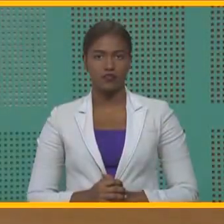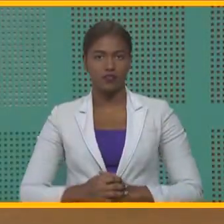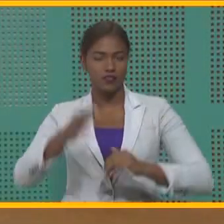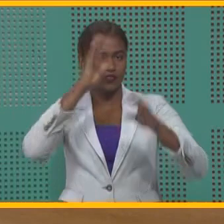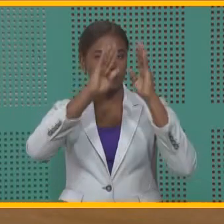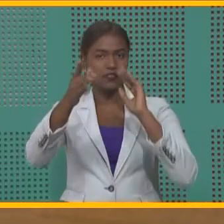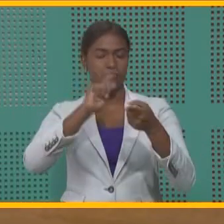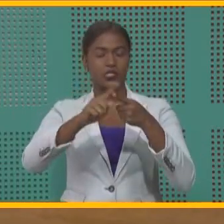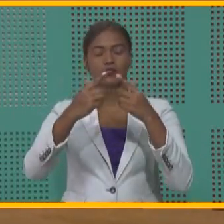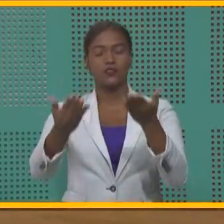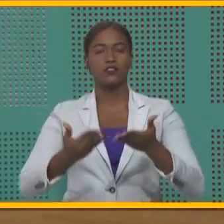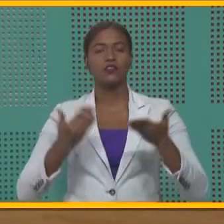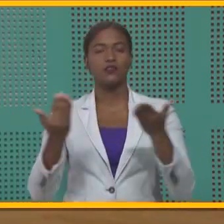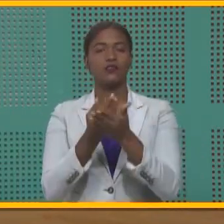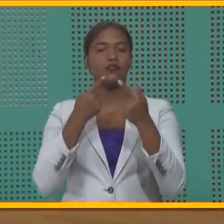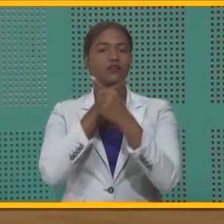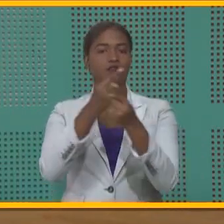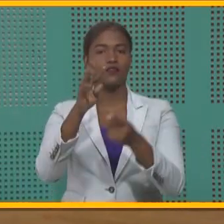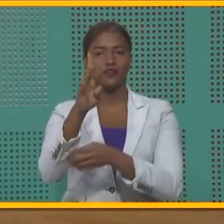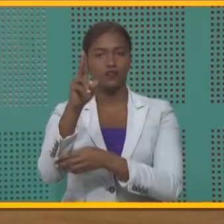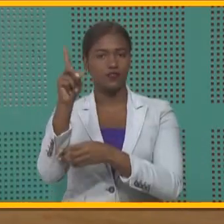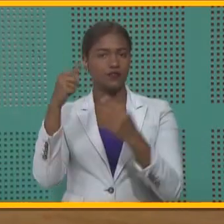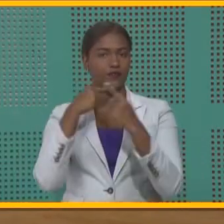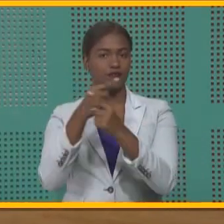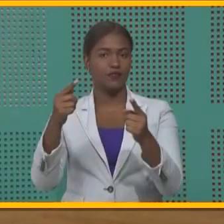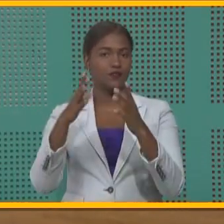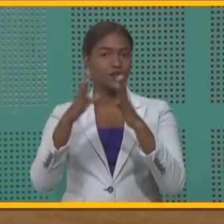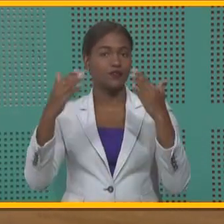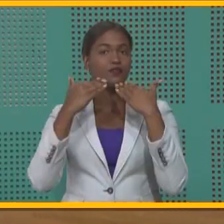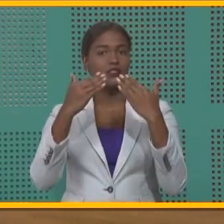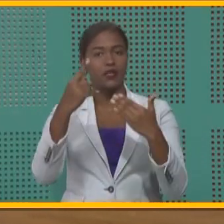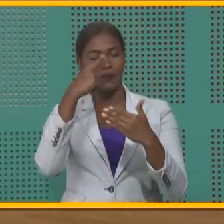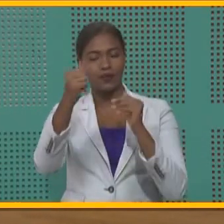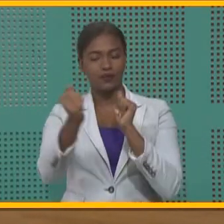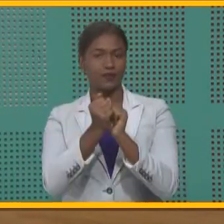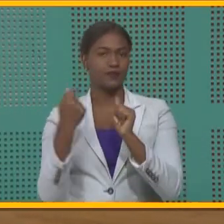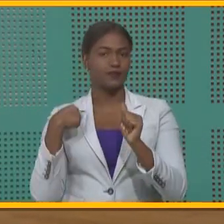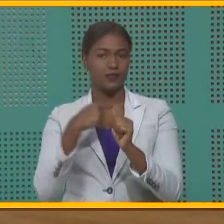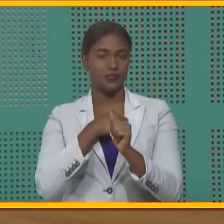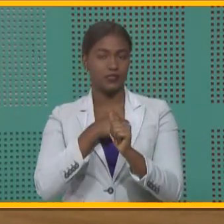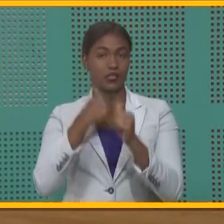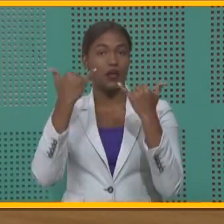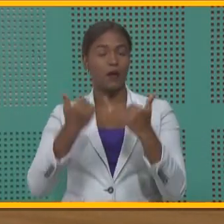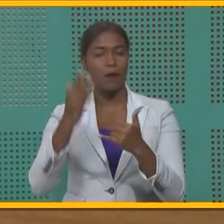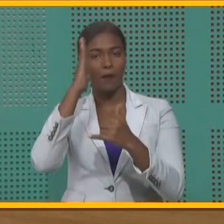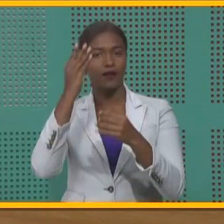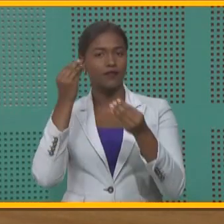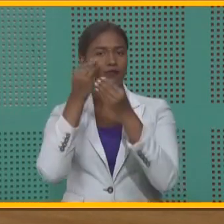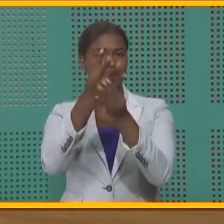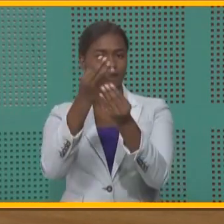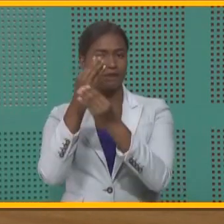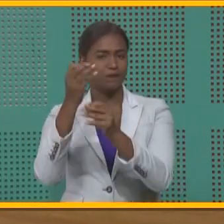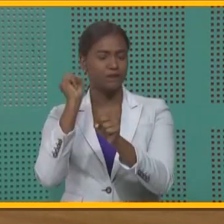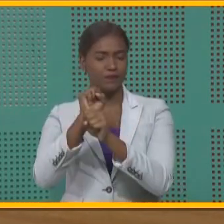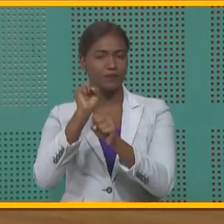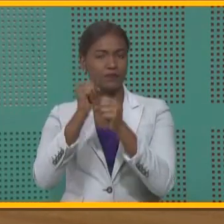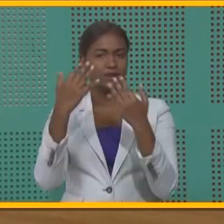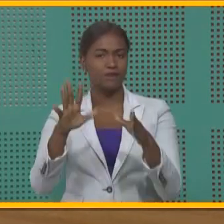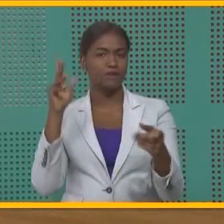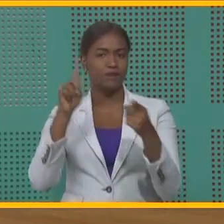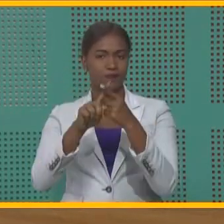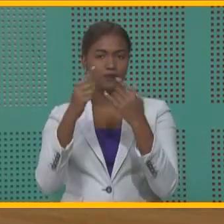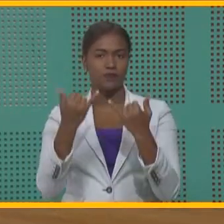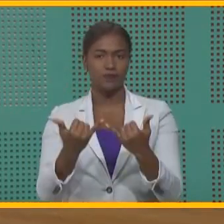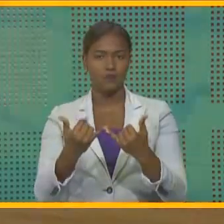Saludos amigos, bienvenidos a esta emisión de 4R de Noticias. Muchísimas gracias por acompañarnos de inmediato. Las principales informaciones trabajadas